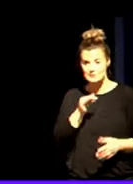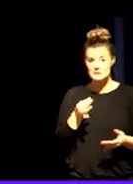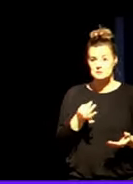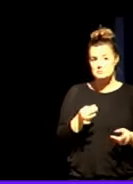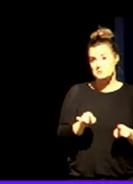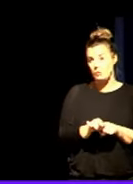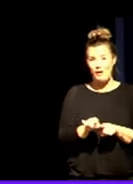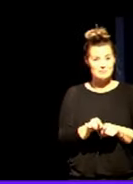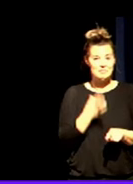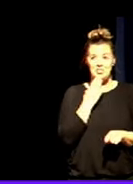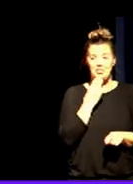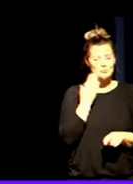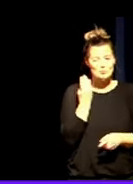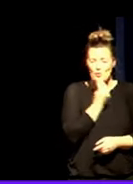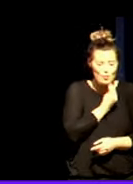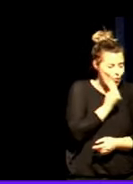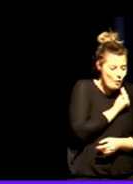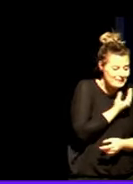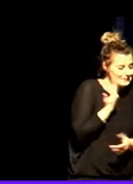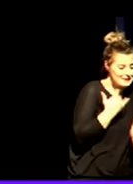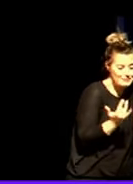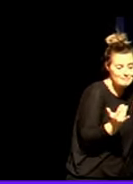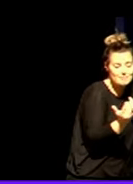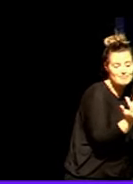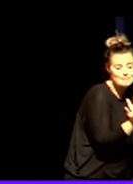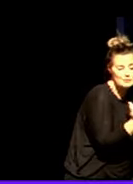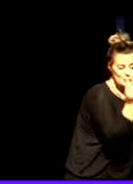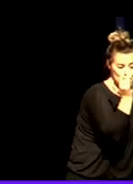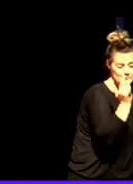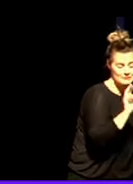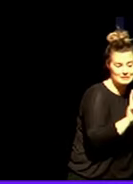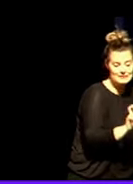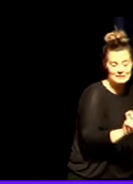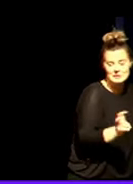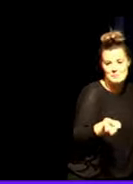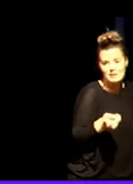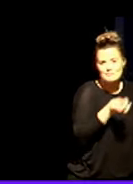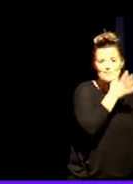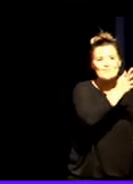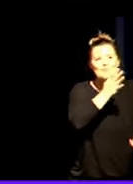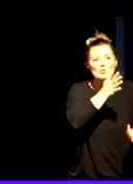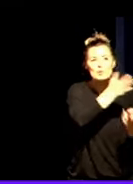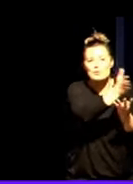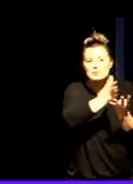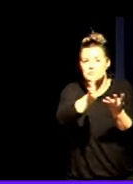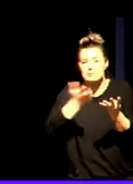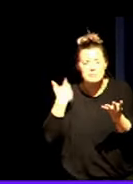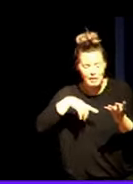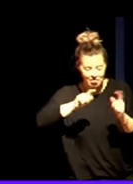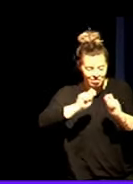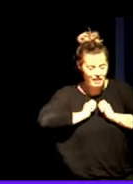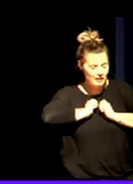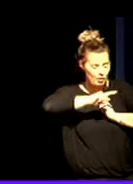edades demasiado precoces, ya están en contacto con causas que les provocan mucho dolor mental, una alta